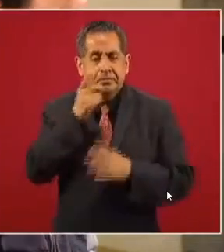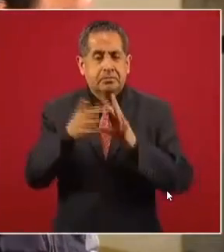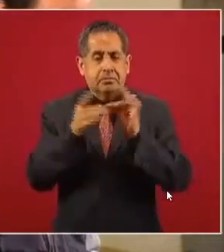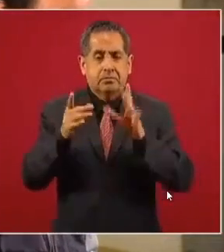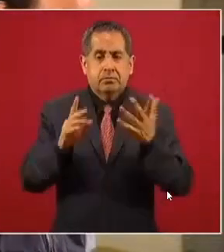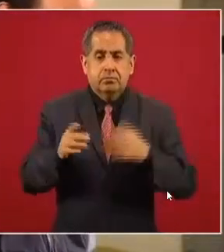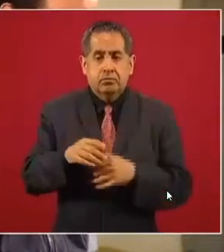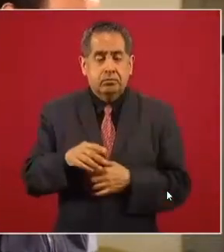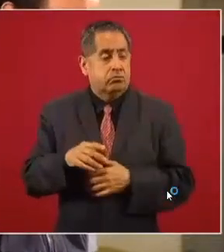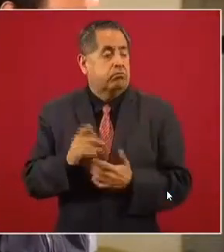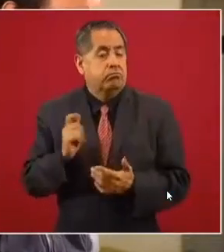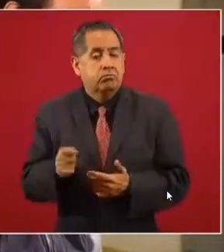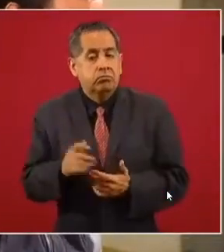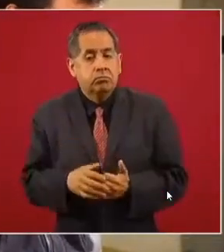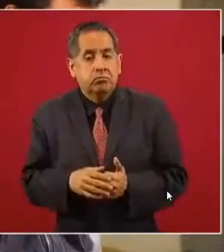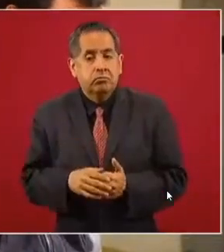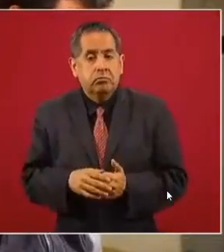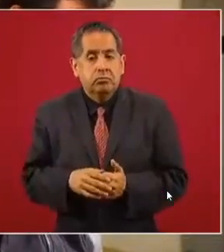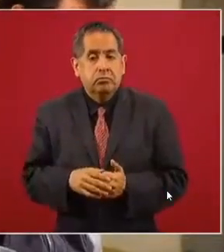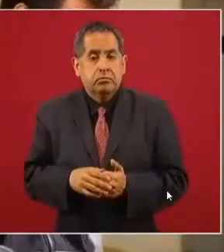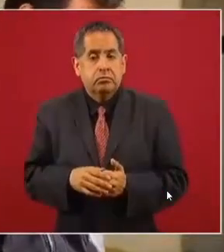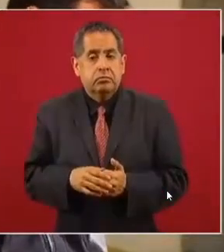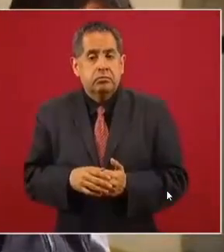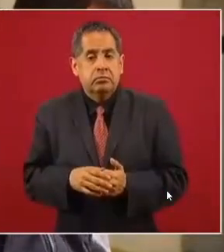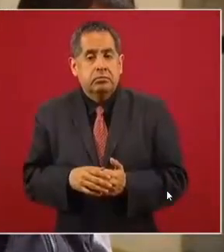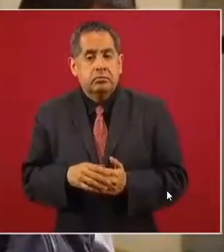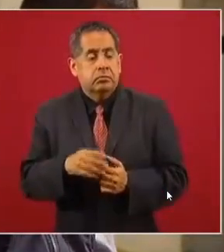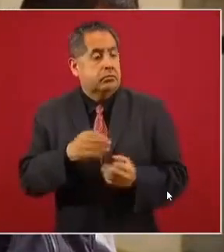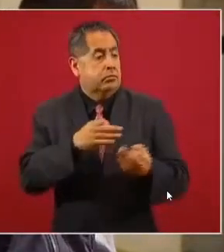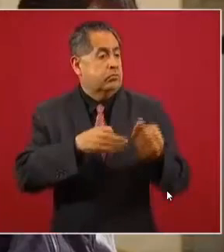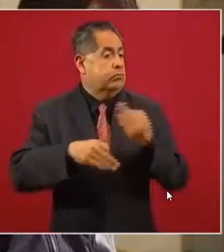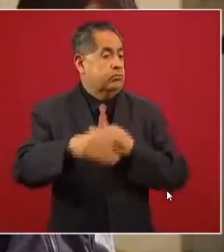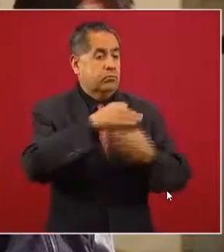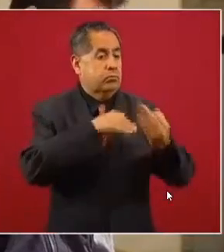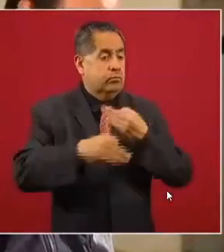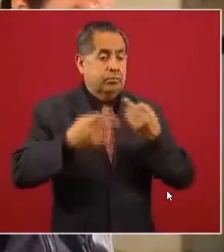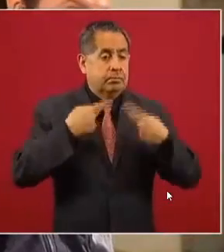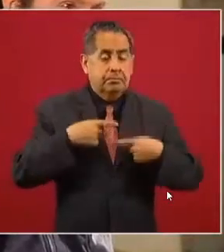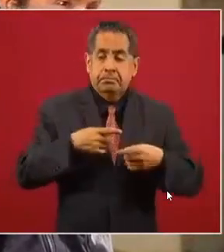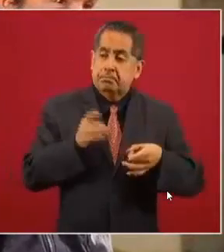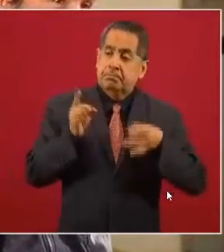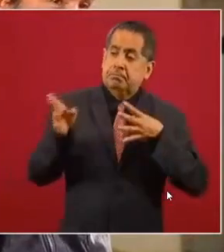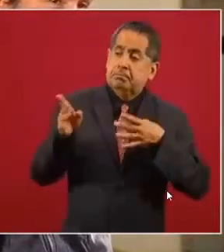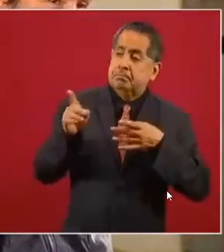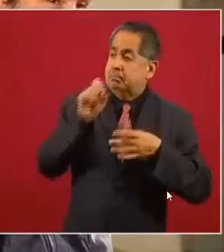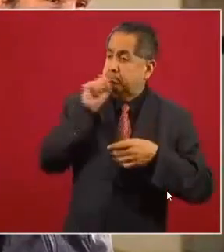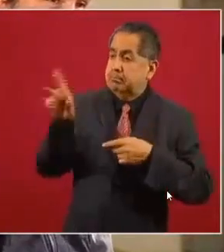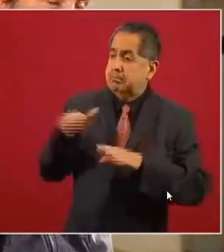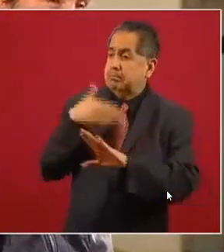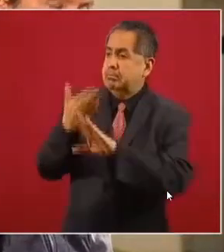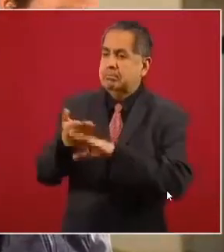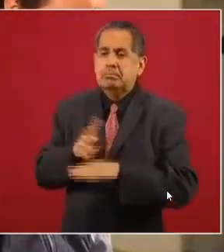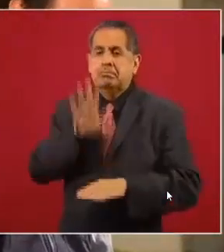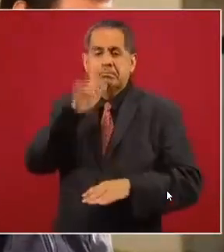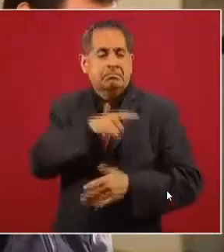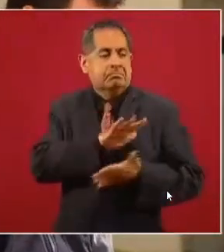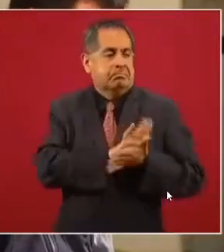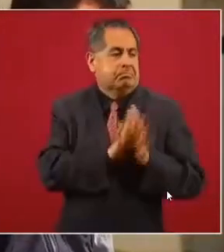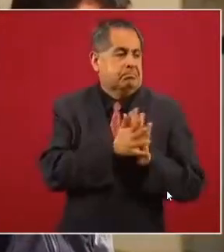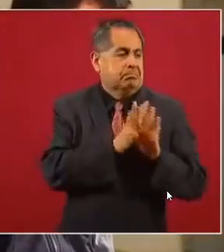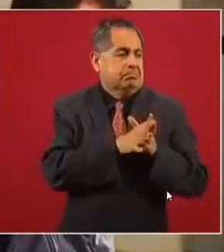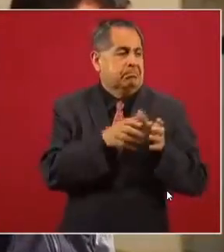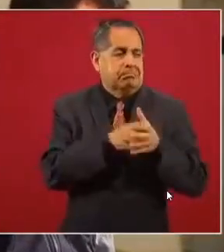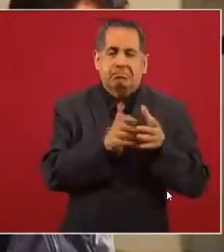refrán que cuando todos los tiradores le tiran al mismo ganso pareciera que es una campaña. Yo quisiera